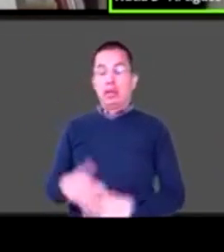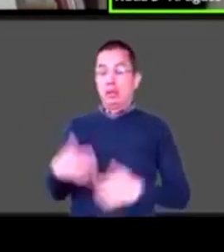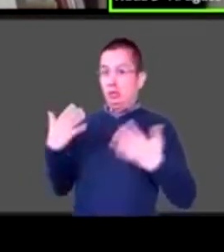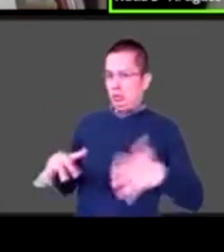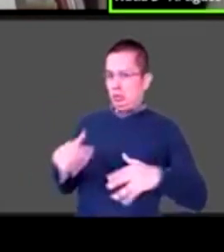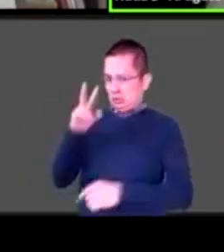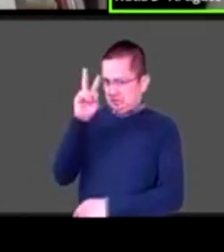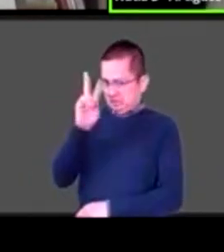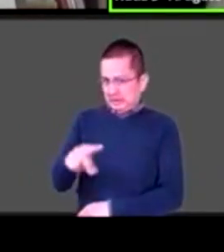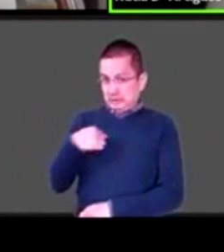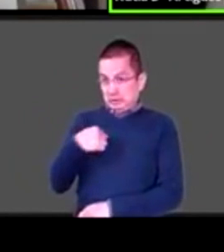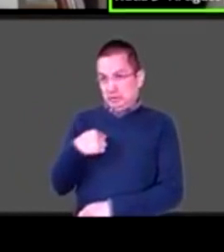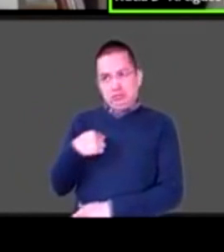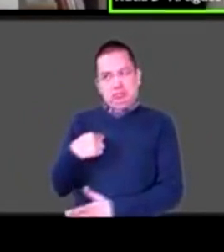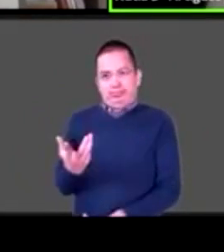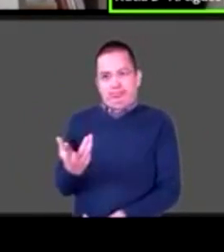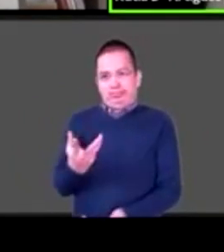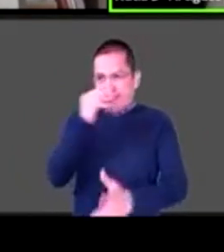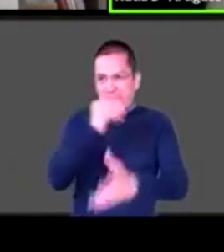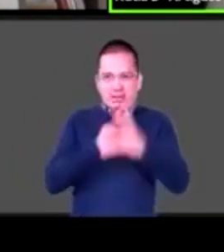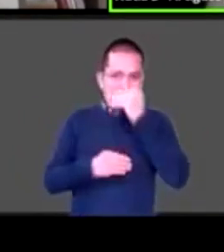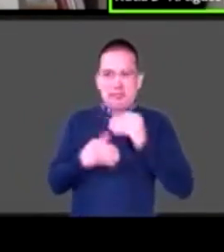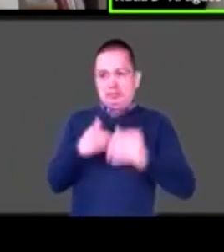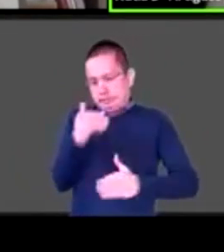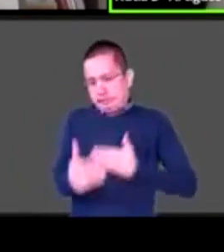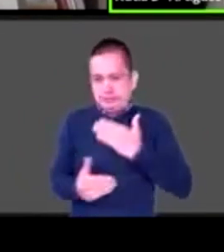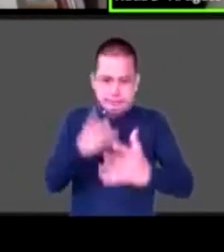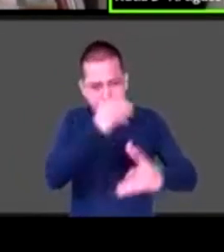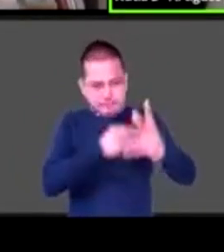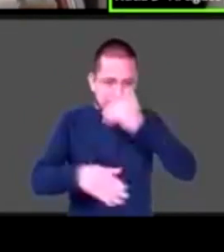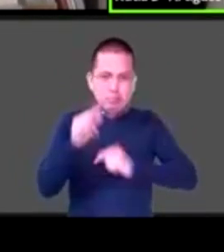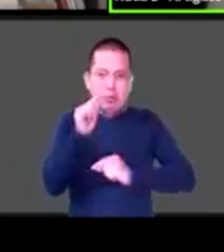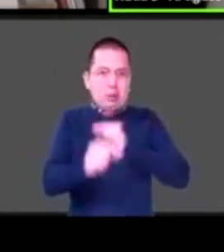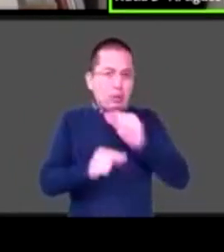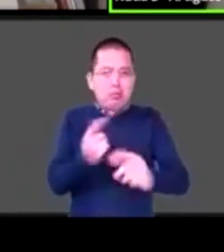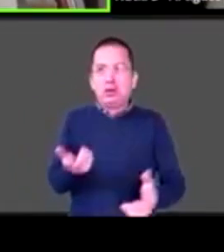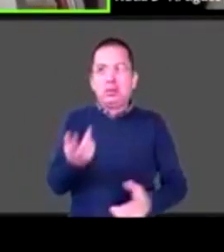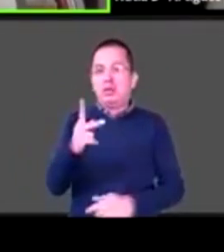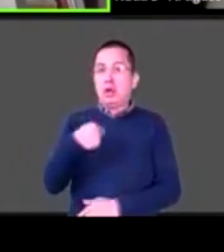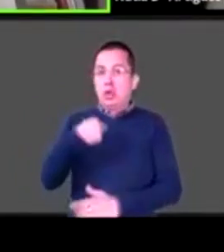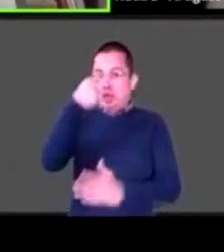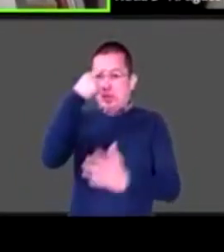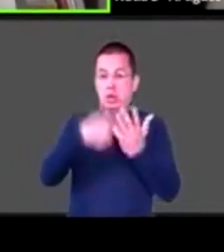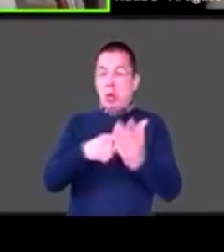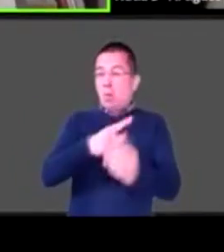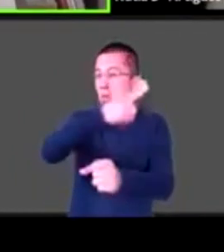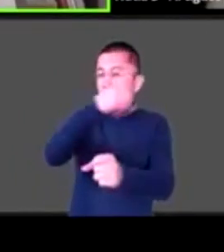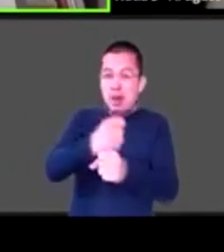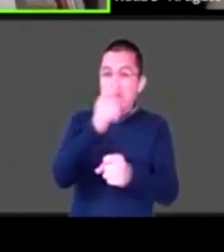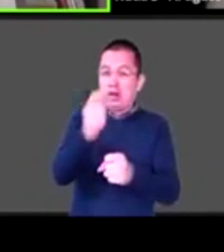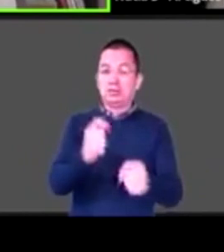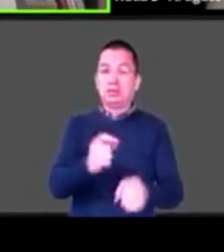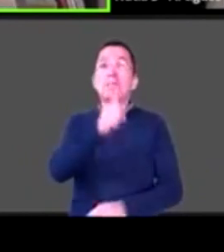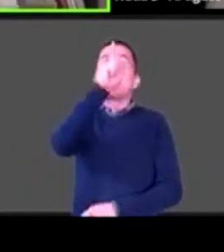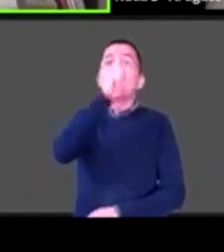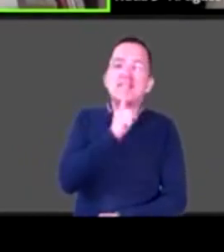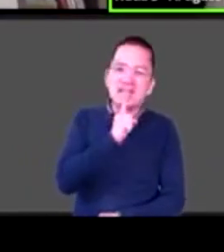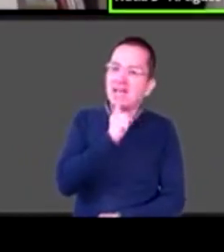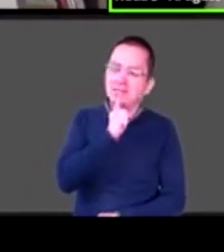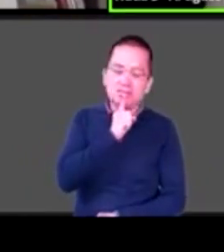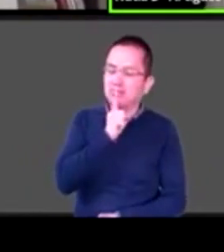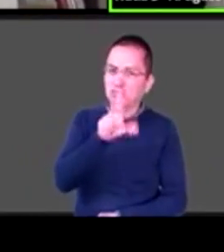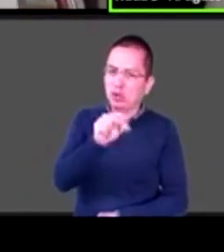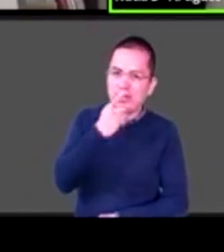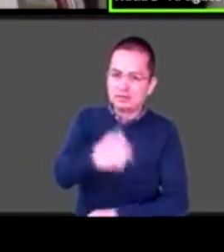Pues primero no diciendo mentiras, ¿no? O sea, creo que hay que... Esa es una buena recomendación de Estado también. Bueno,